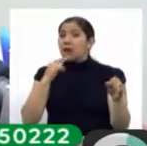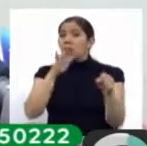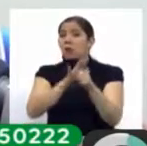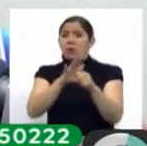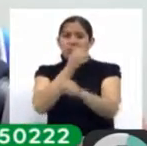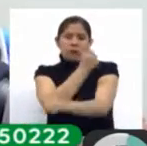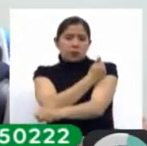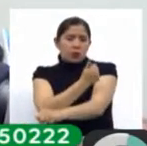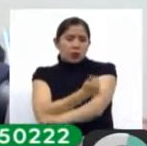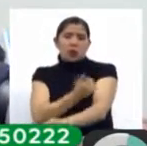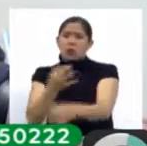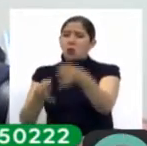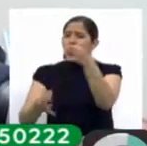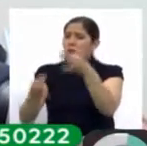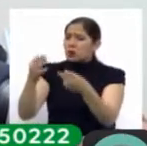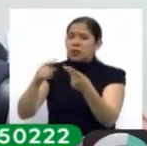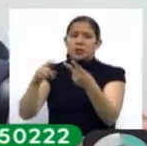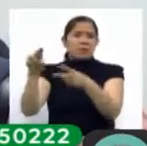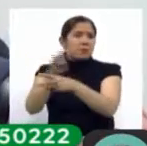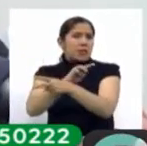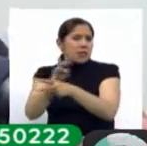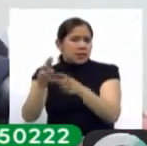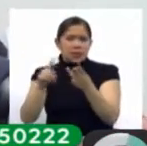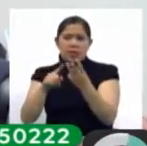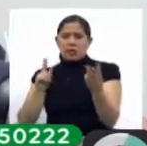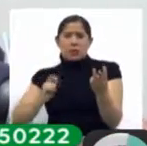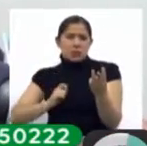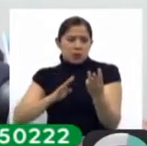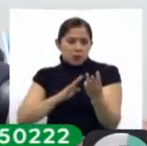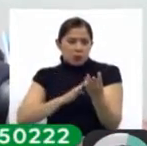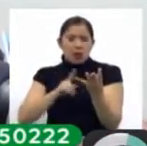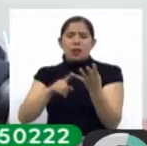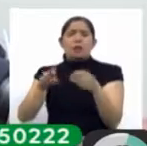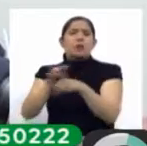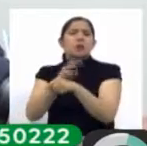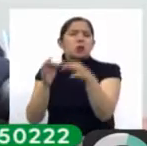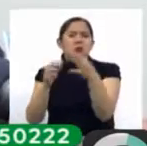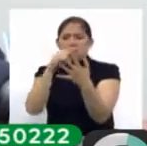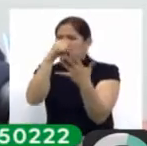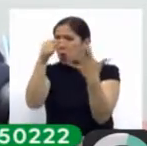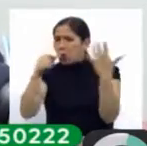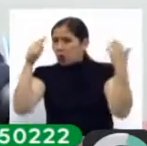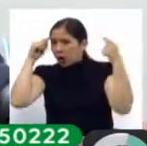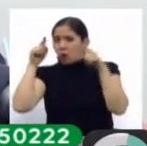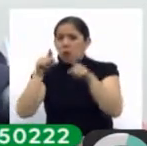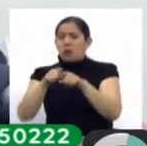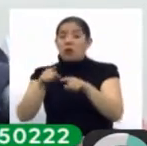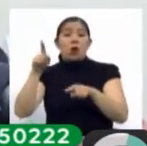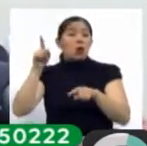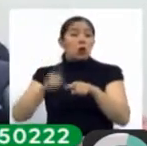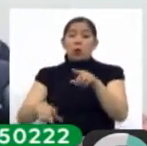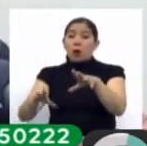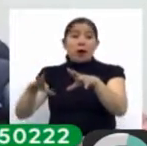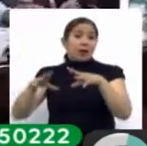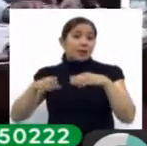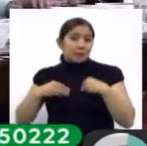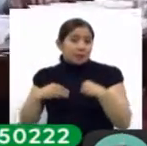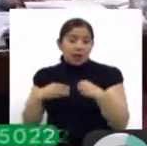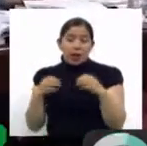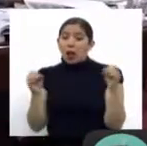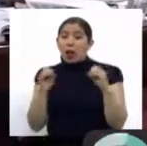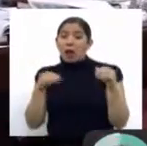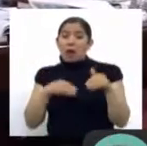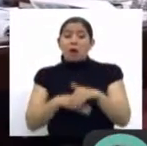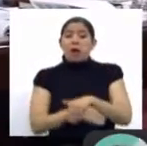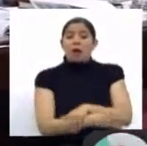judicial, el Ministerio Público, el Tribunal Constitucional, el Ministerio de Justicia, el Ministerio de Gobierno, no permitir ninguna infiltración y ninguna